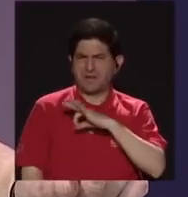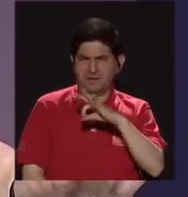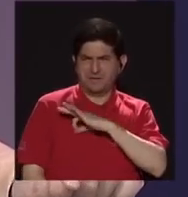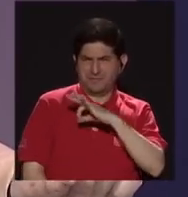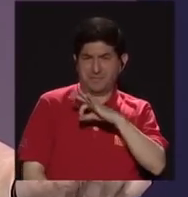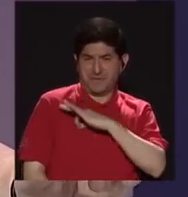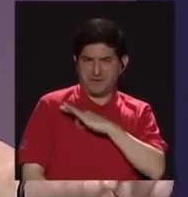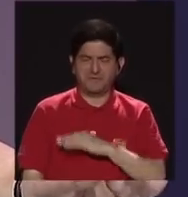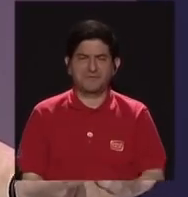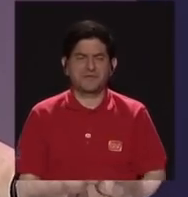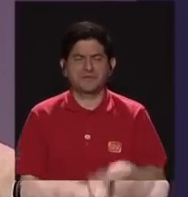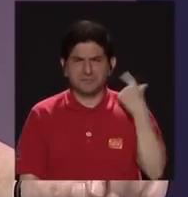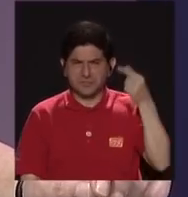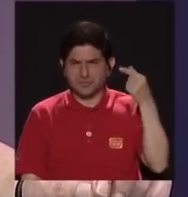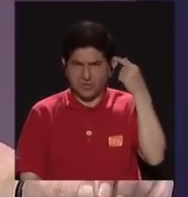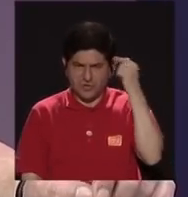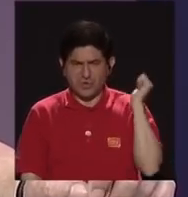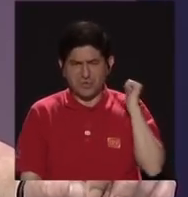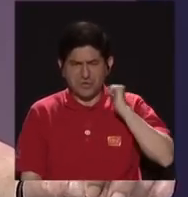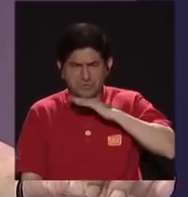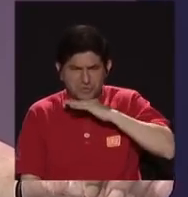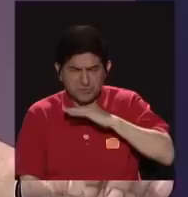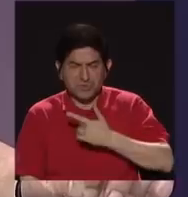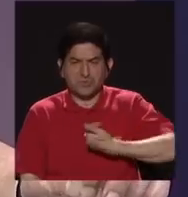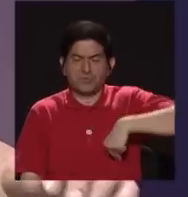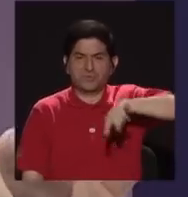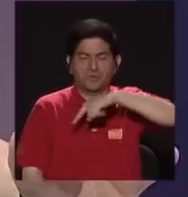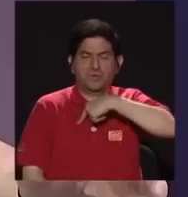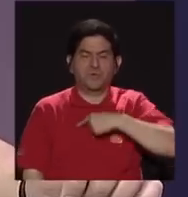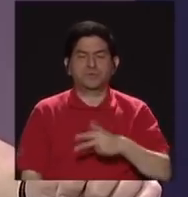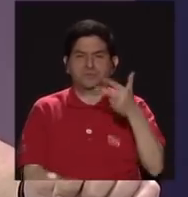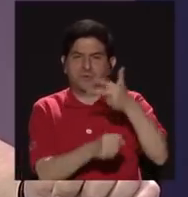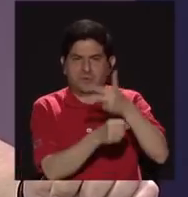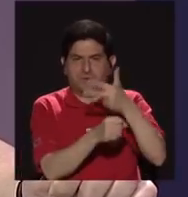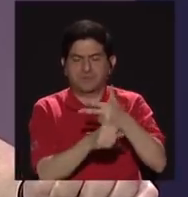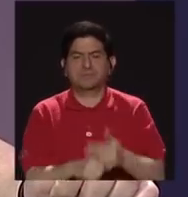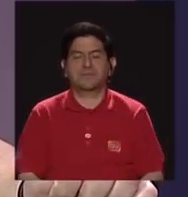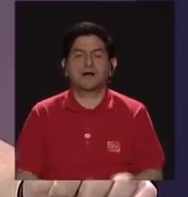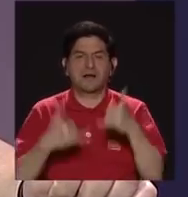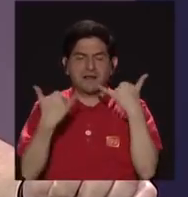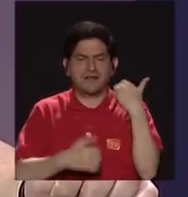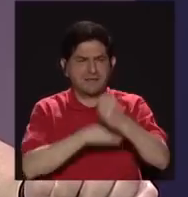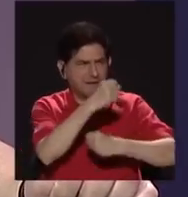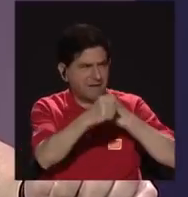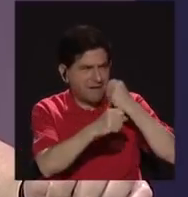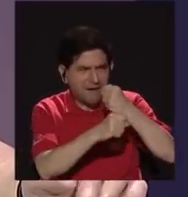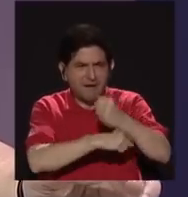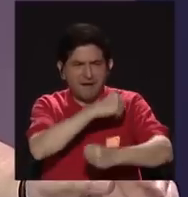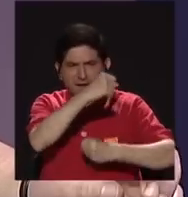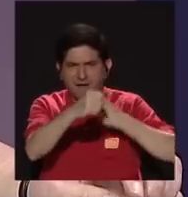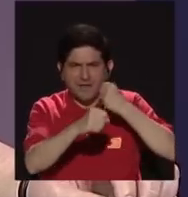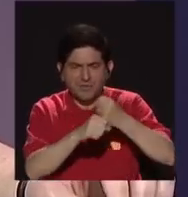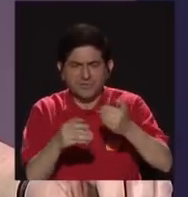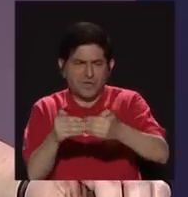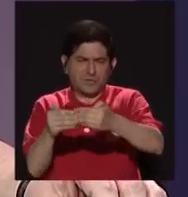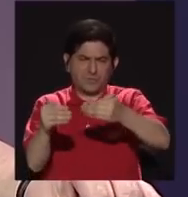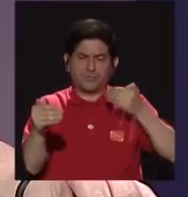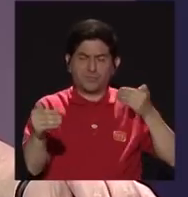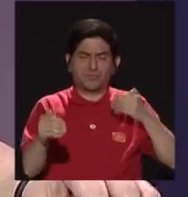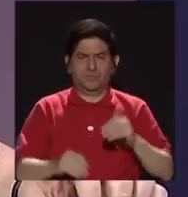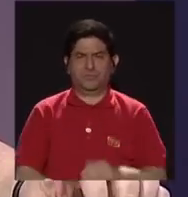precisamente, de gobiernos tan corruptos como los nuestros en Guatemala, ya por varios años,